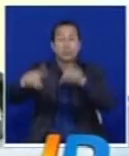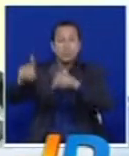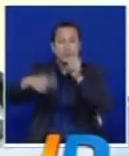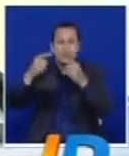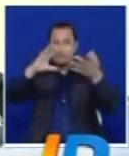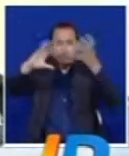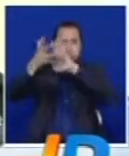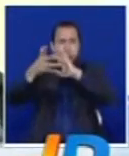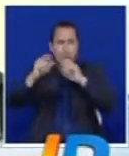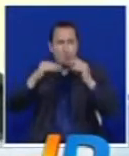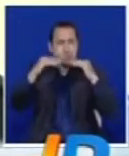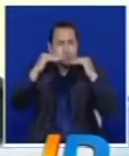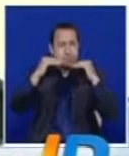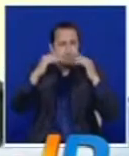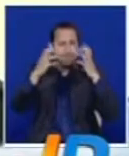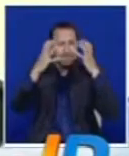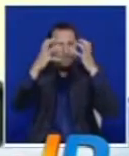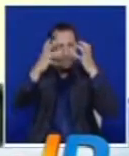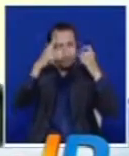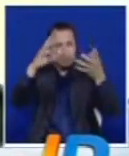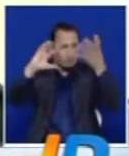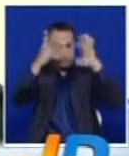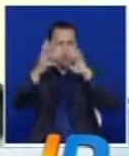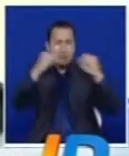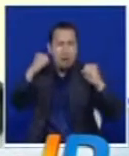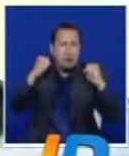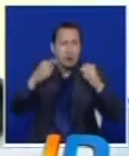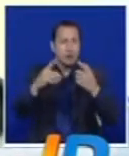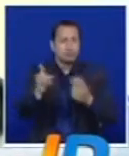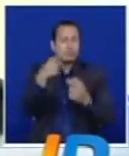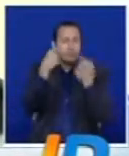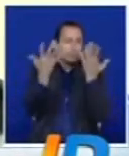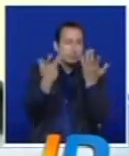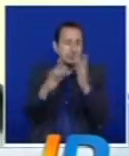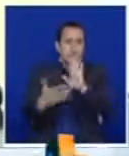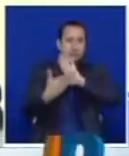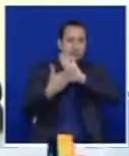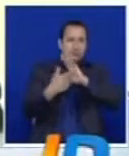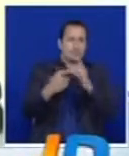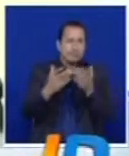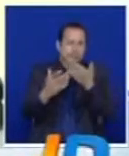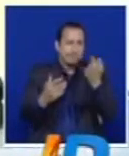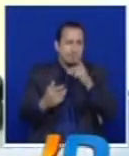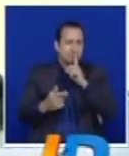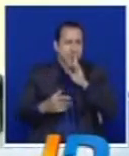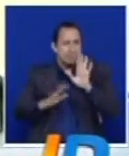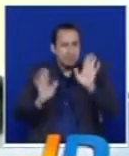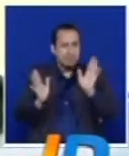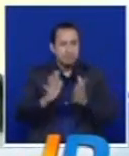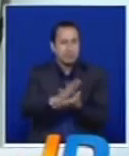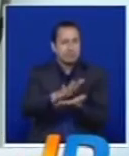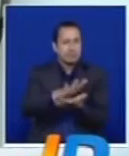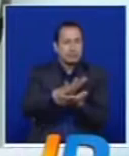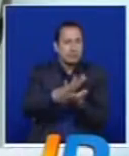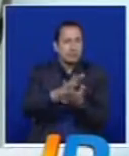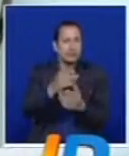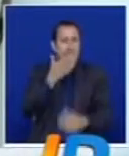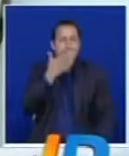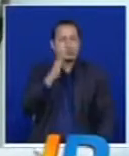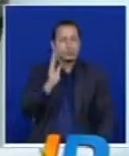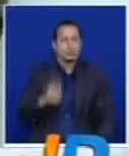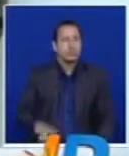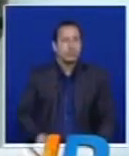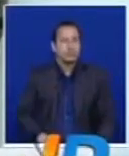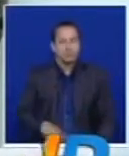inconvenientes que no van ni contra la institución ni contra el estudiante, sino es por el calor que se está viviendo en ese momento. Las dos